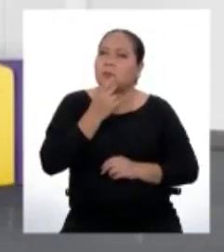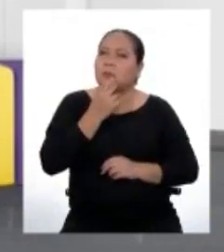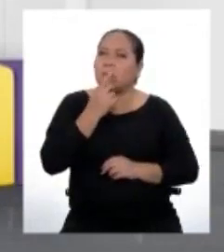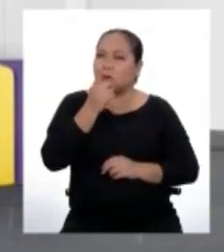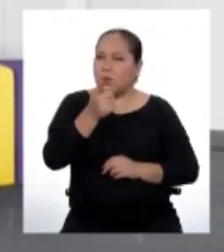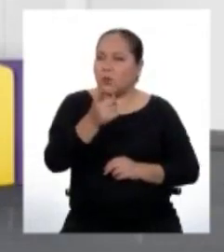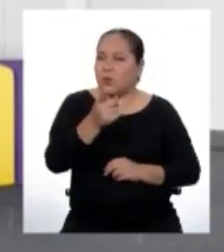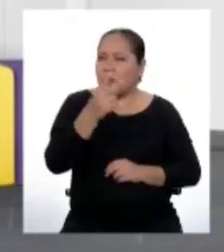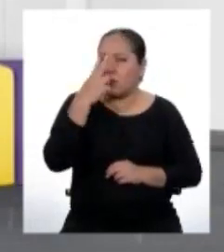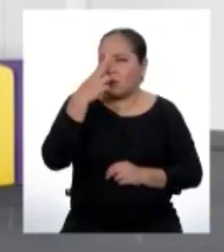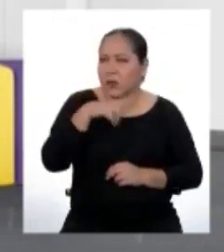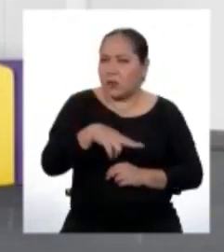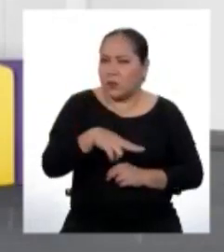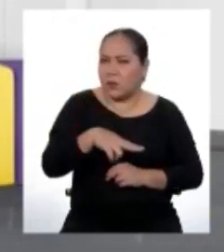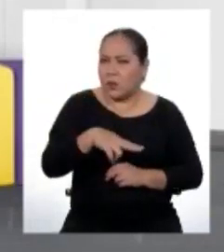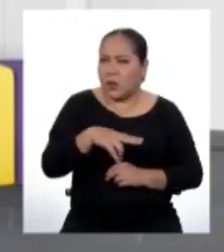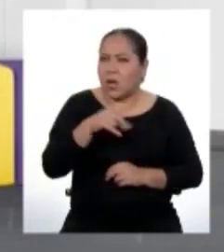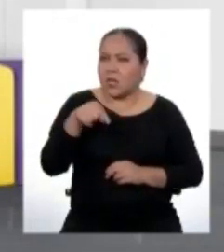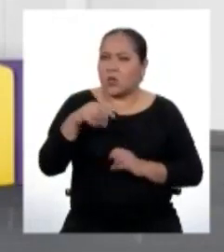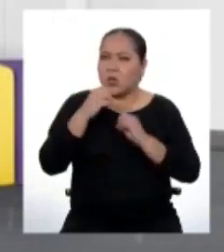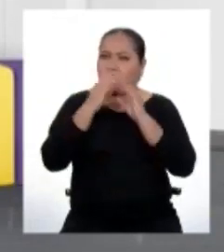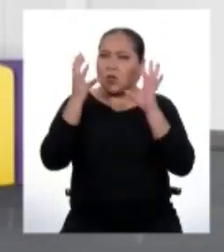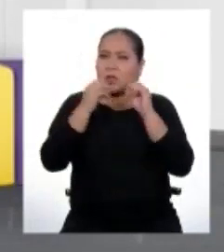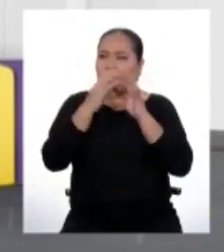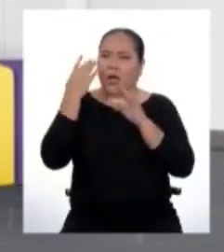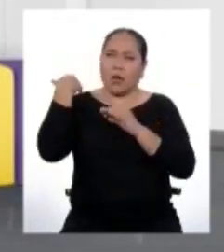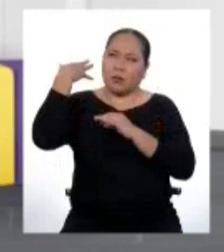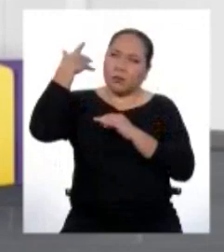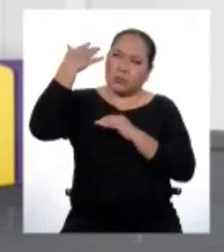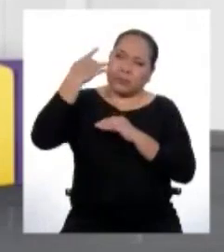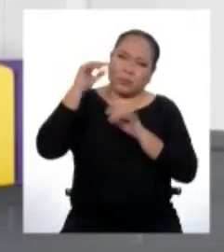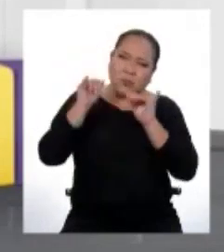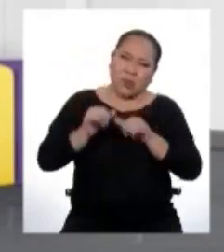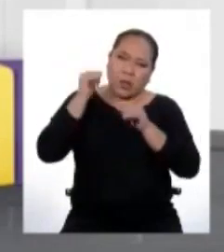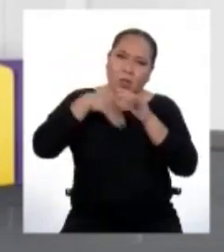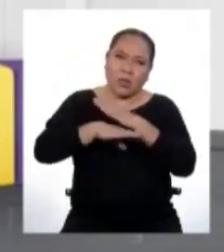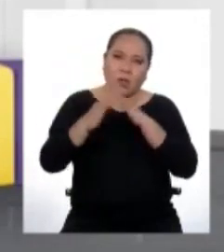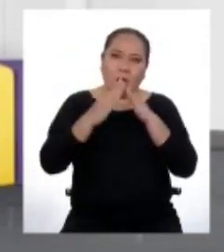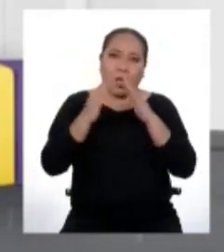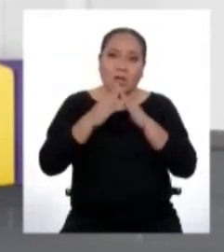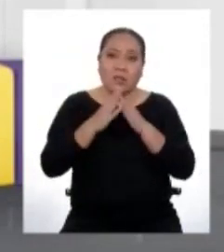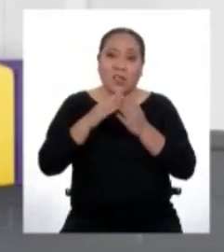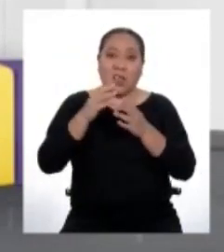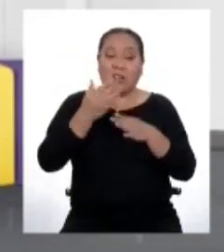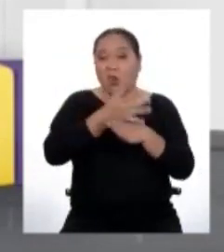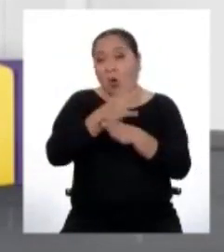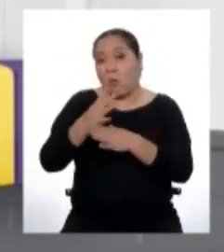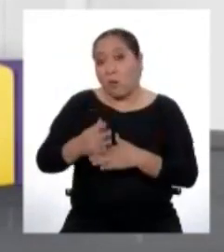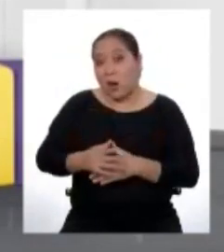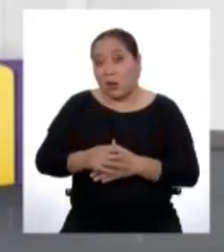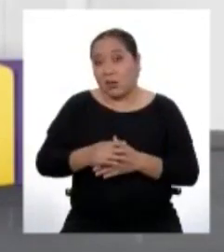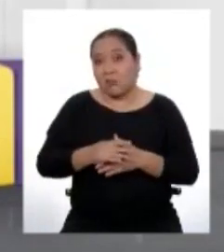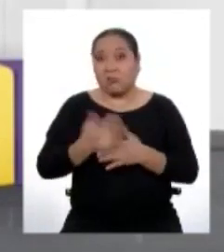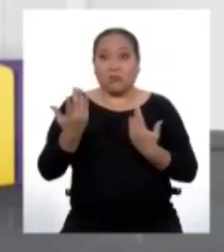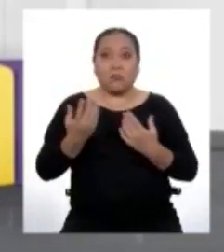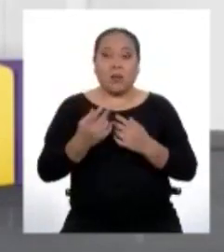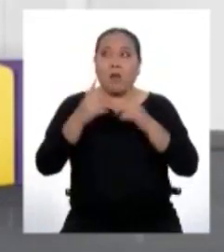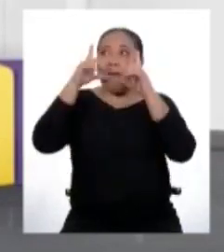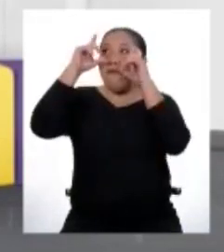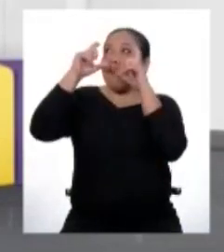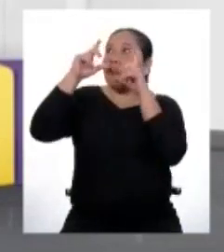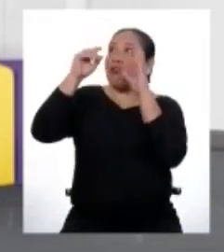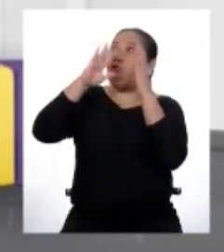¿Te has dado cuenta que en estos días que estamos en casa, muchas personas comparten en sus redes sociales fotos de cielos